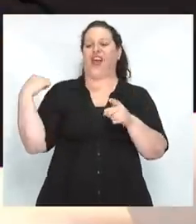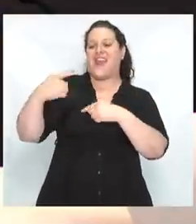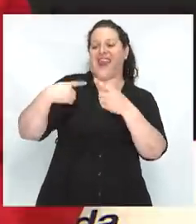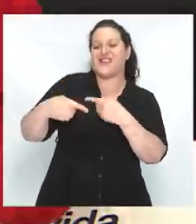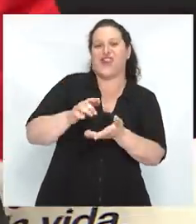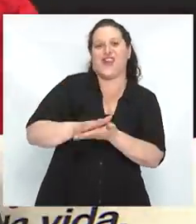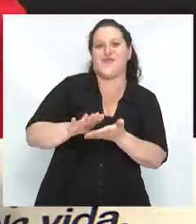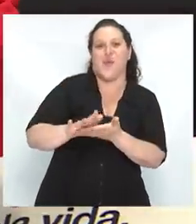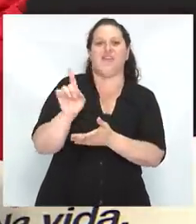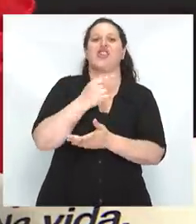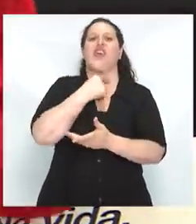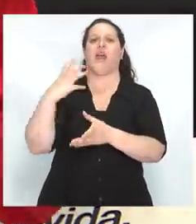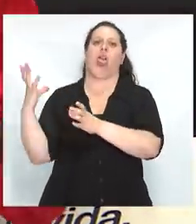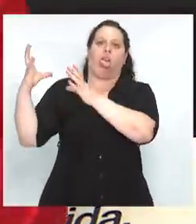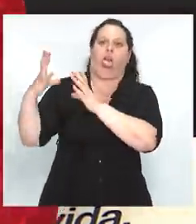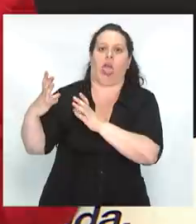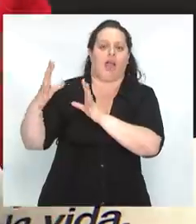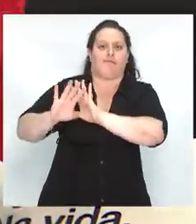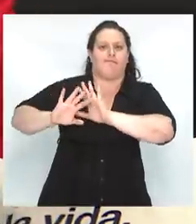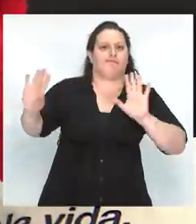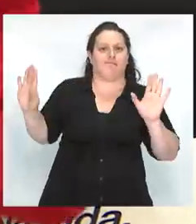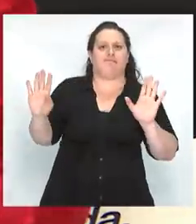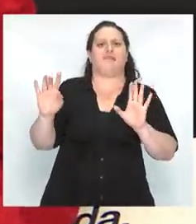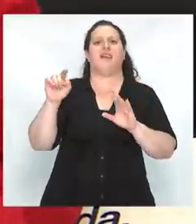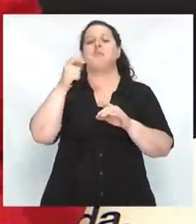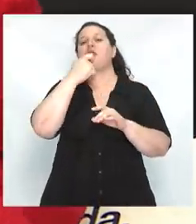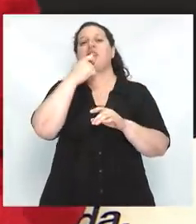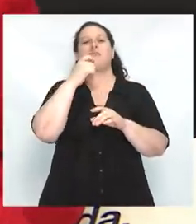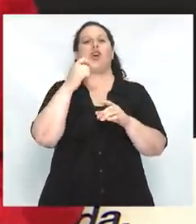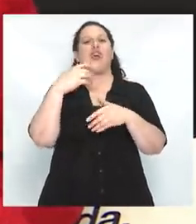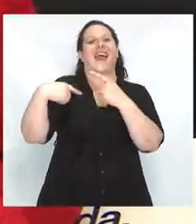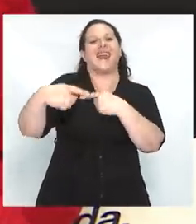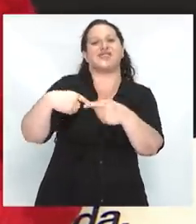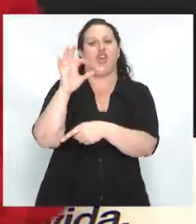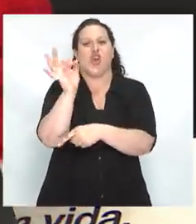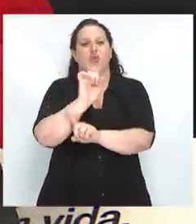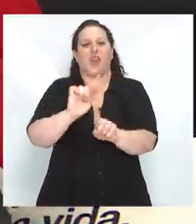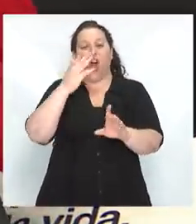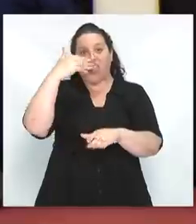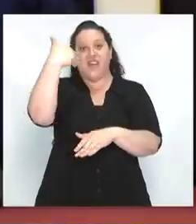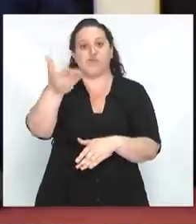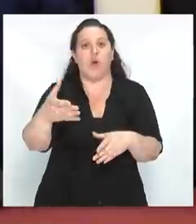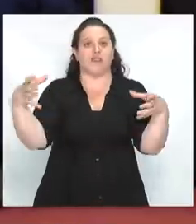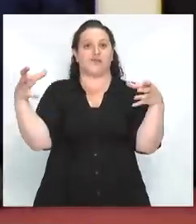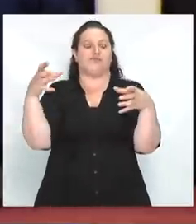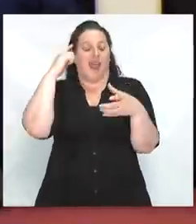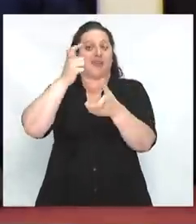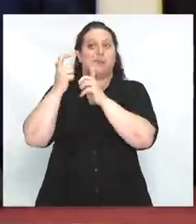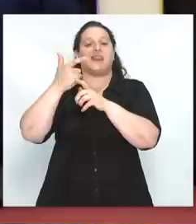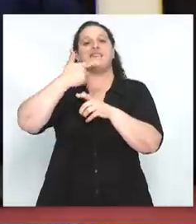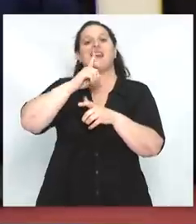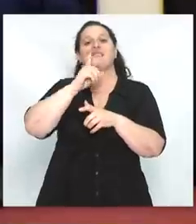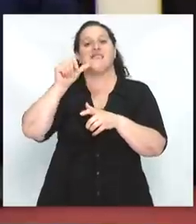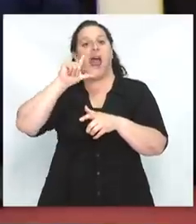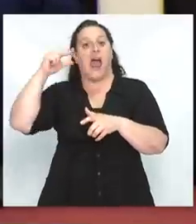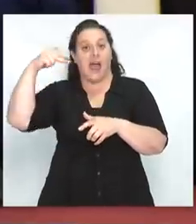que supuso no la revolución de octubre sino después la experiencia stalinista. ¿Qué ocurre? Que no